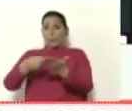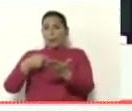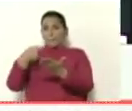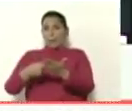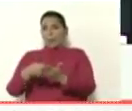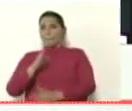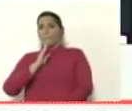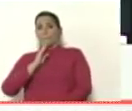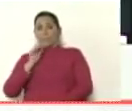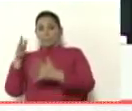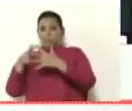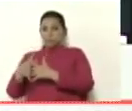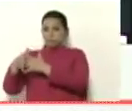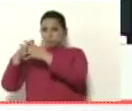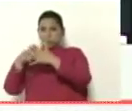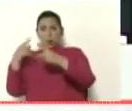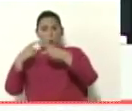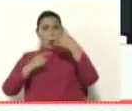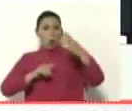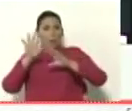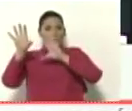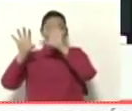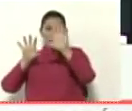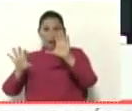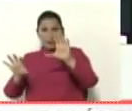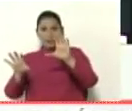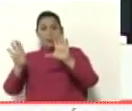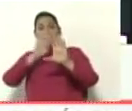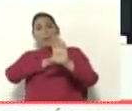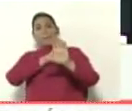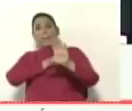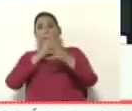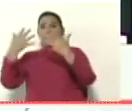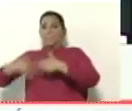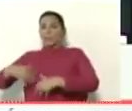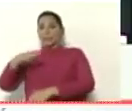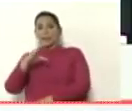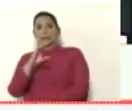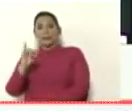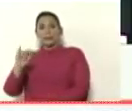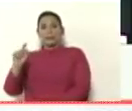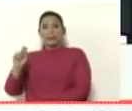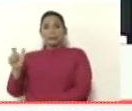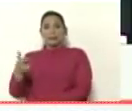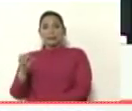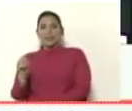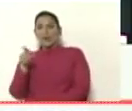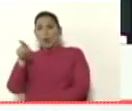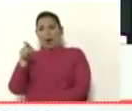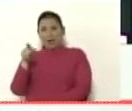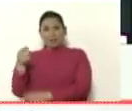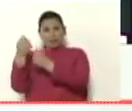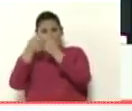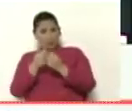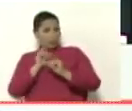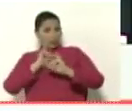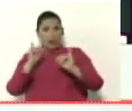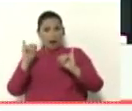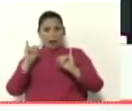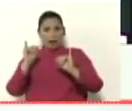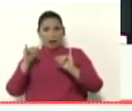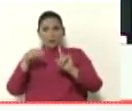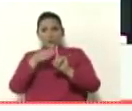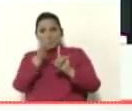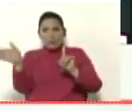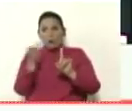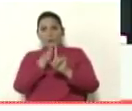norteamericanos o de otro continente que pertenecen a la empresa CITGO, esos intereses se están desplazando ya a cuentas